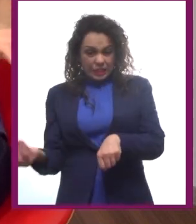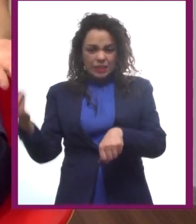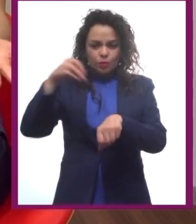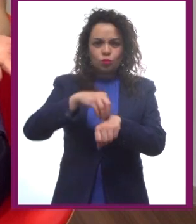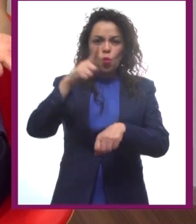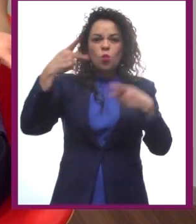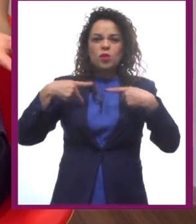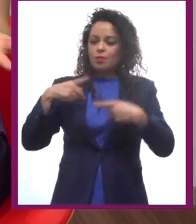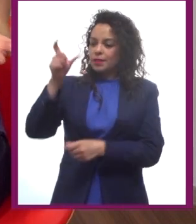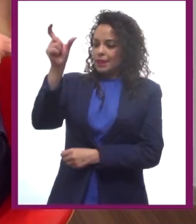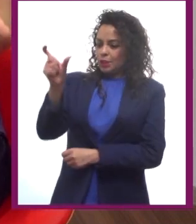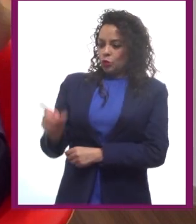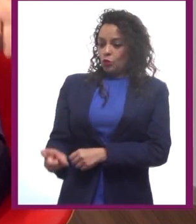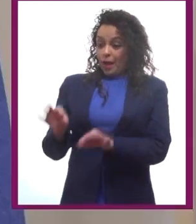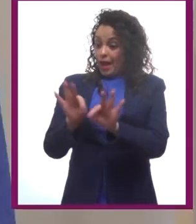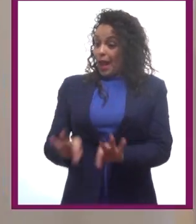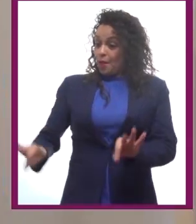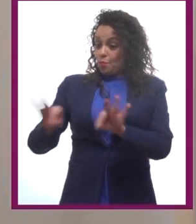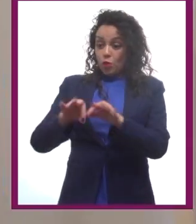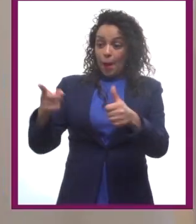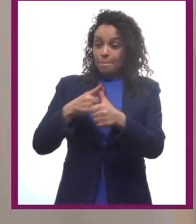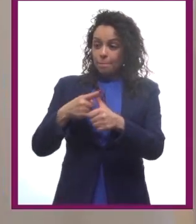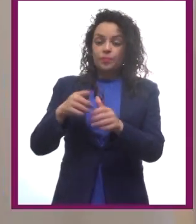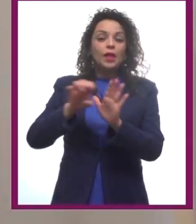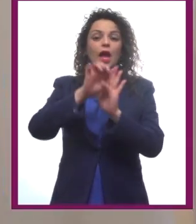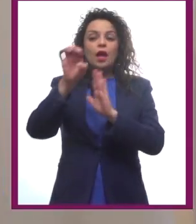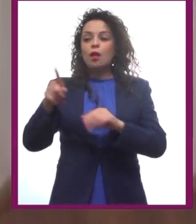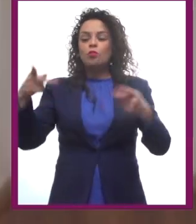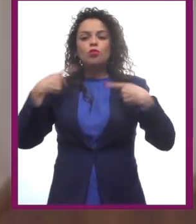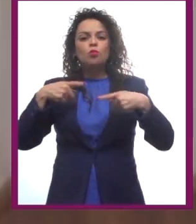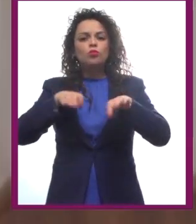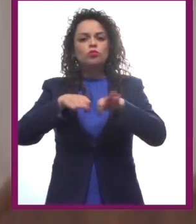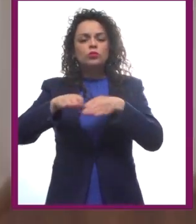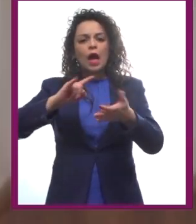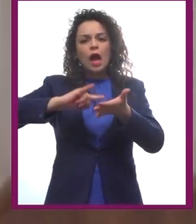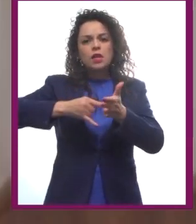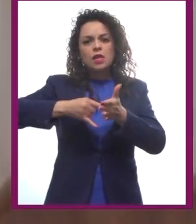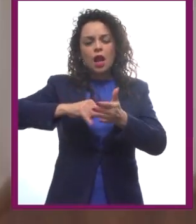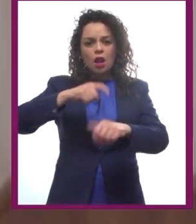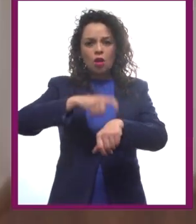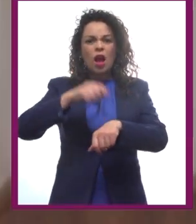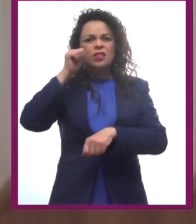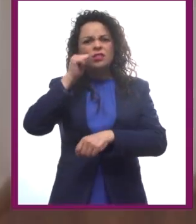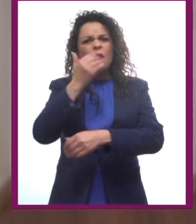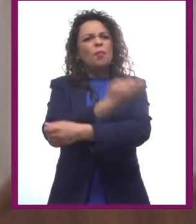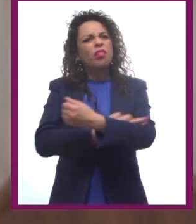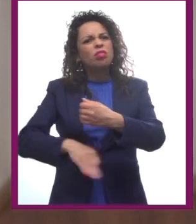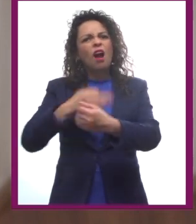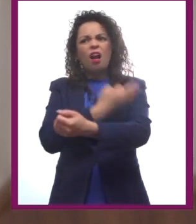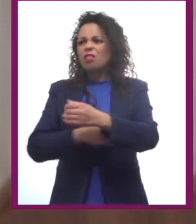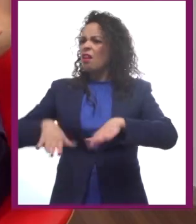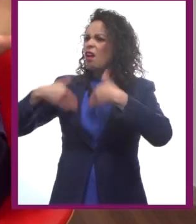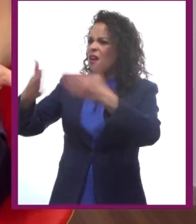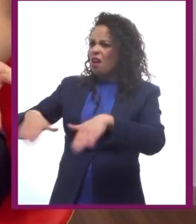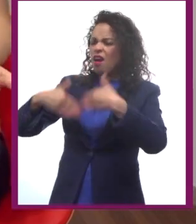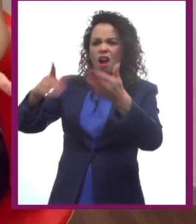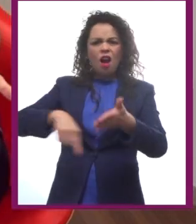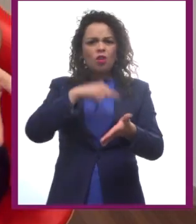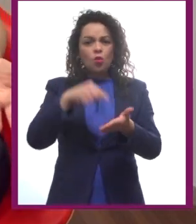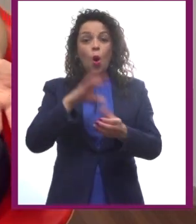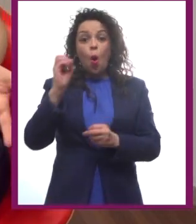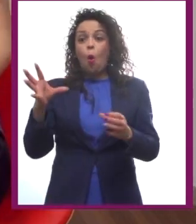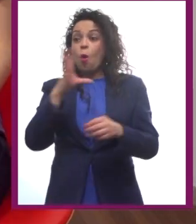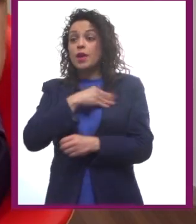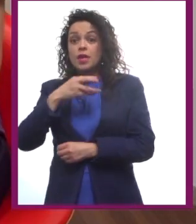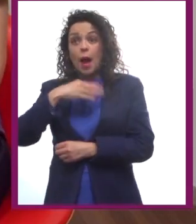Por ejemplo, puede ser un relojero. Un relojero que siempre llega tarde a todo. O la hija de unos magos, pero que no sabe que